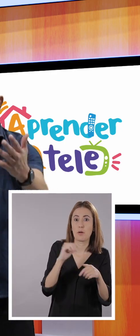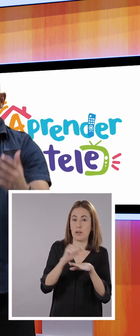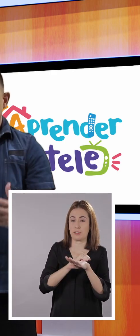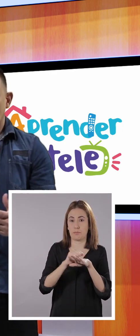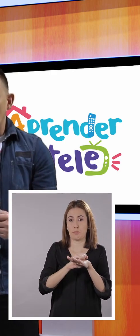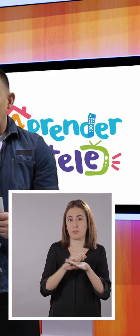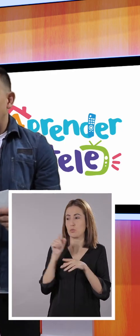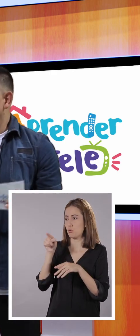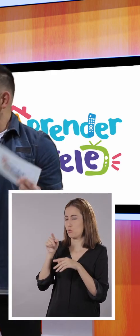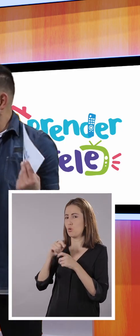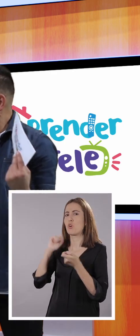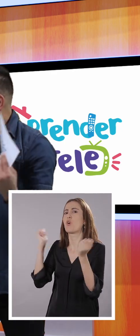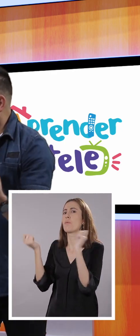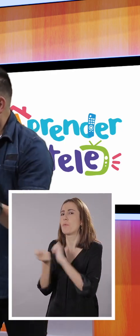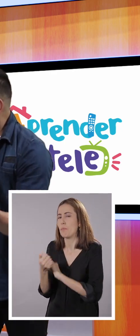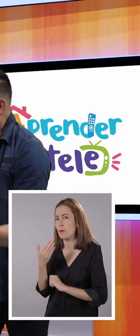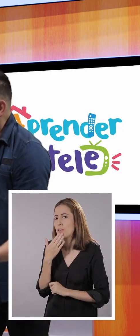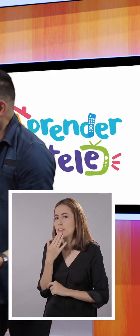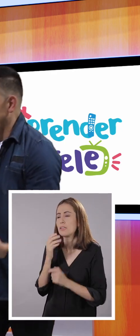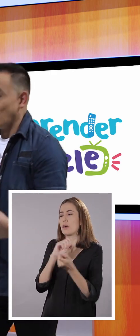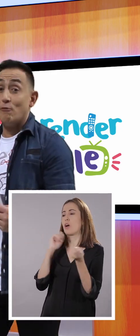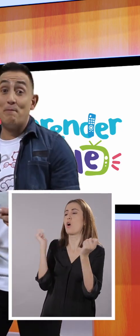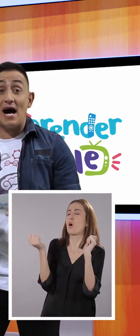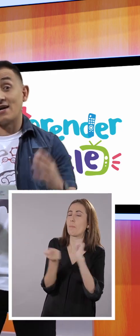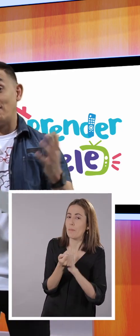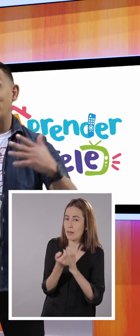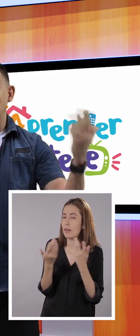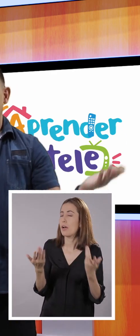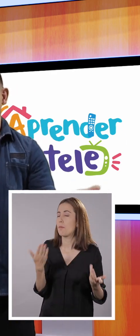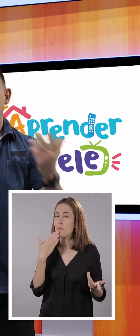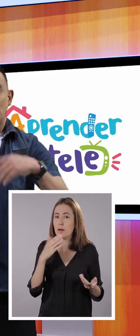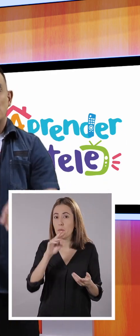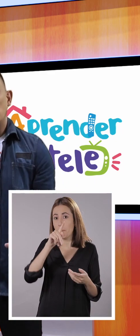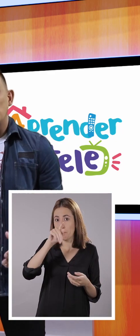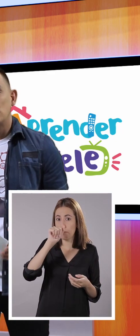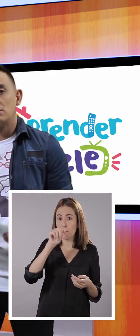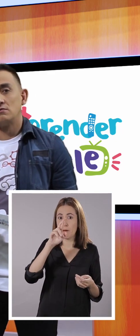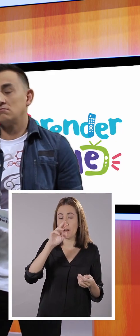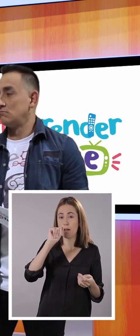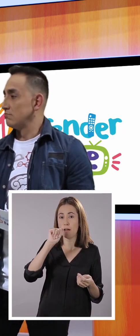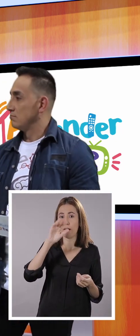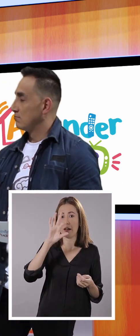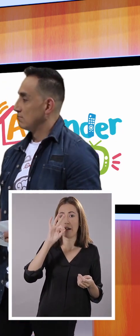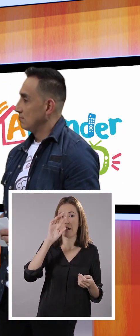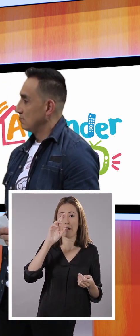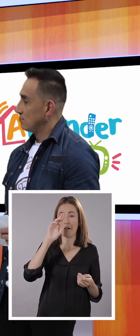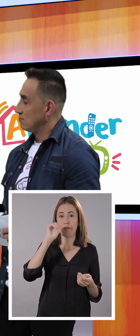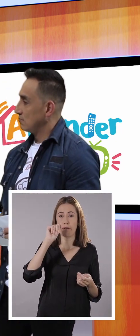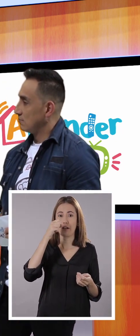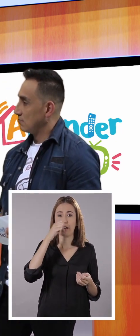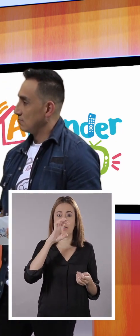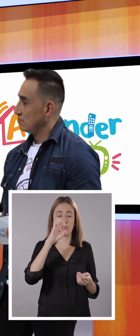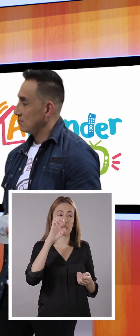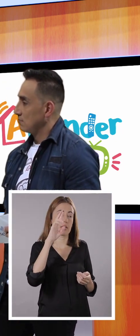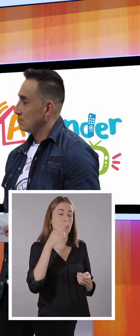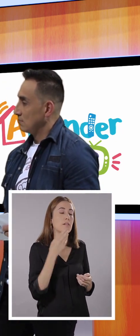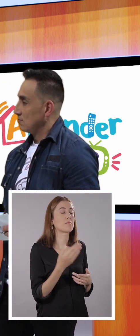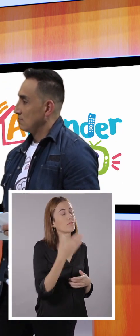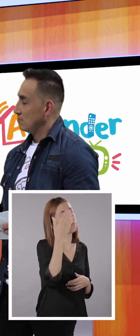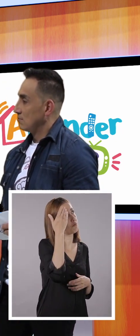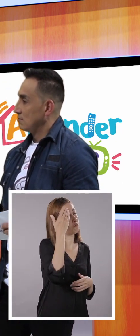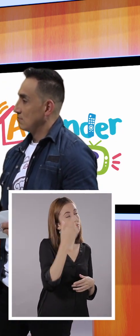lavó las manos. ¿Cómo podrías cambiar o parafrasear esta oración? Mi madre se lavó las manos.